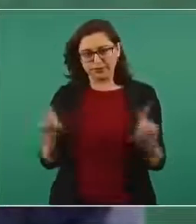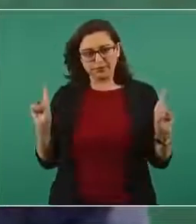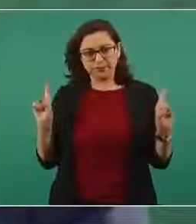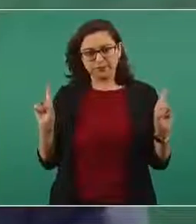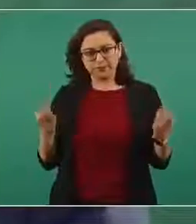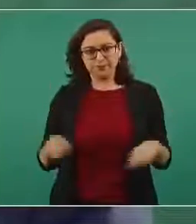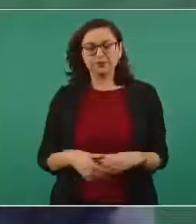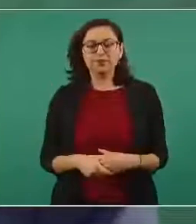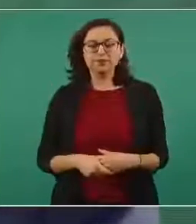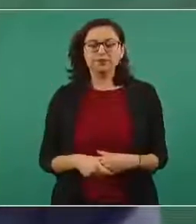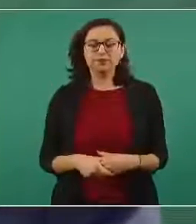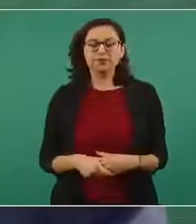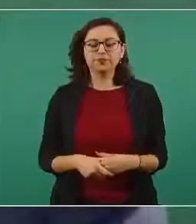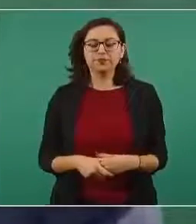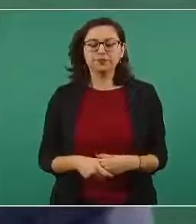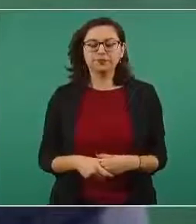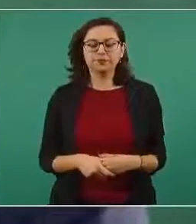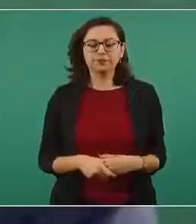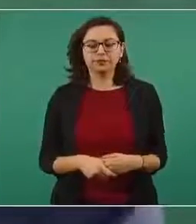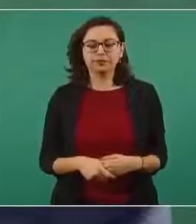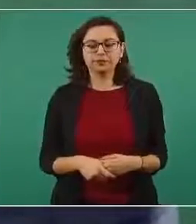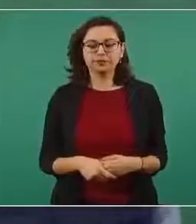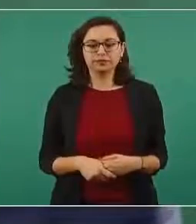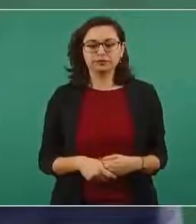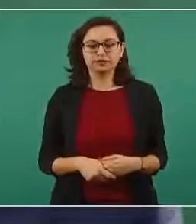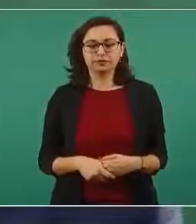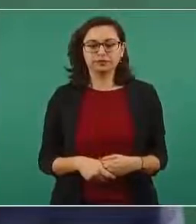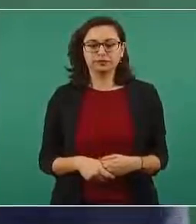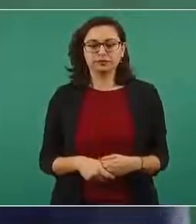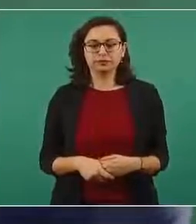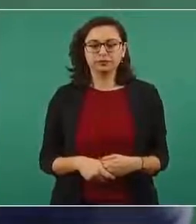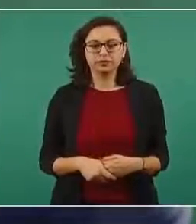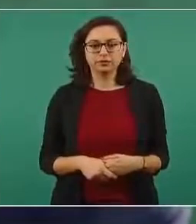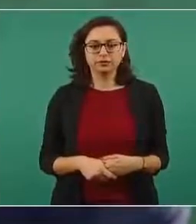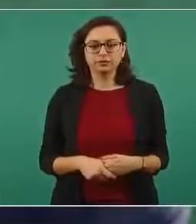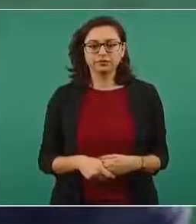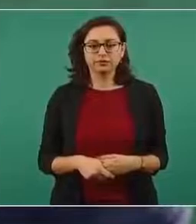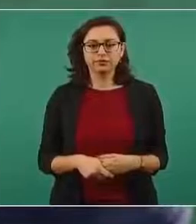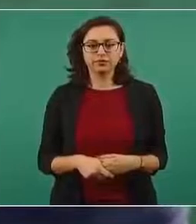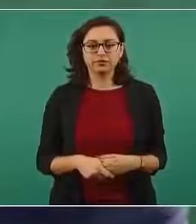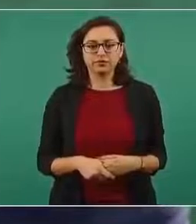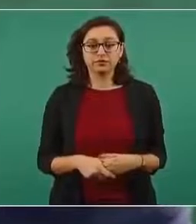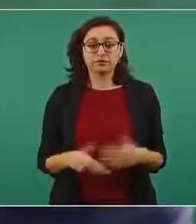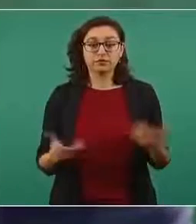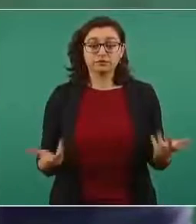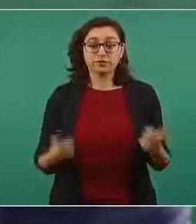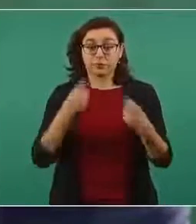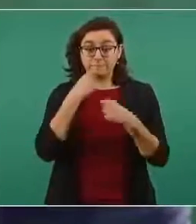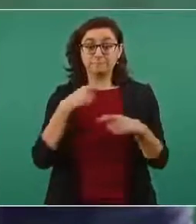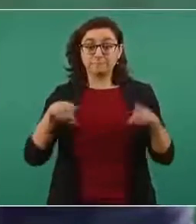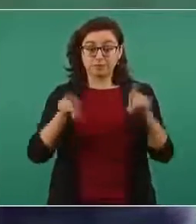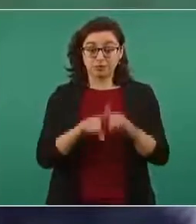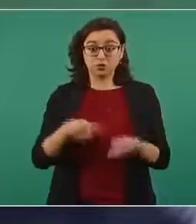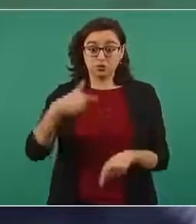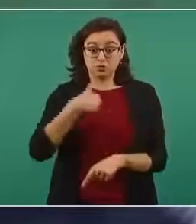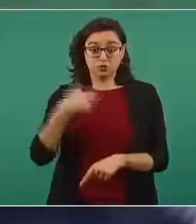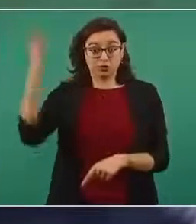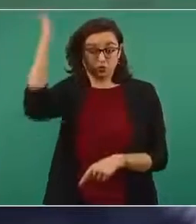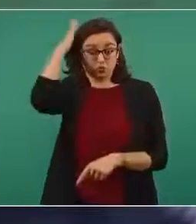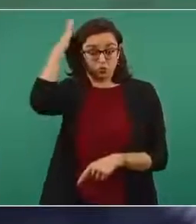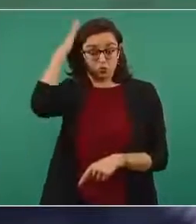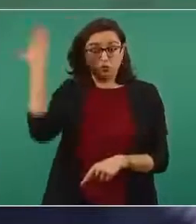También yo no puedo, como titular del Poder Ejecutivo,